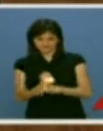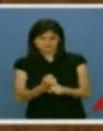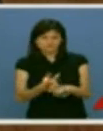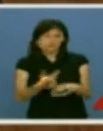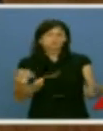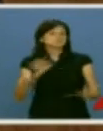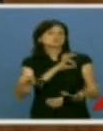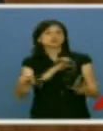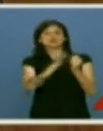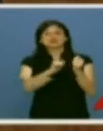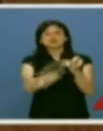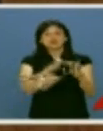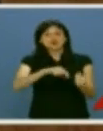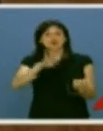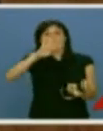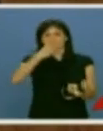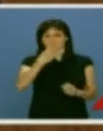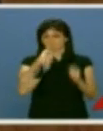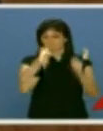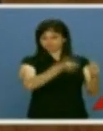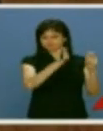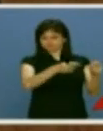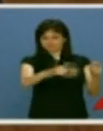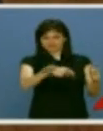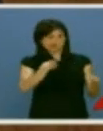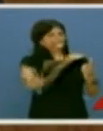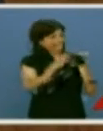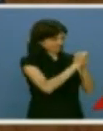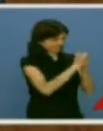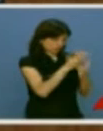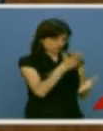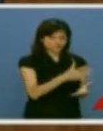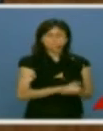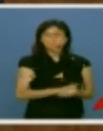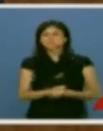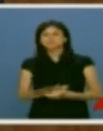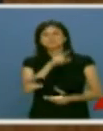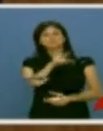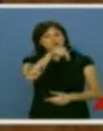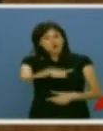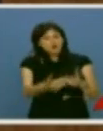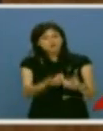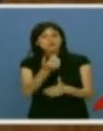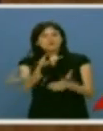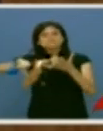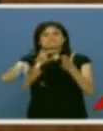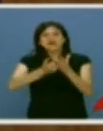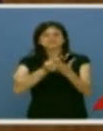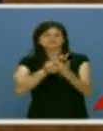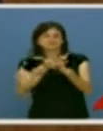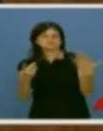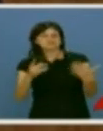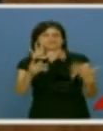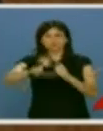señor Herrera, este es su cuarto debate de investidura. Y yo le felicito, por cierto. Ha anunciado usted hoy 16 planes, 5